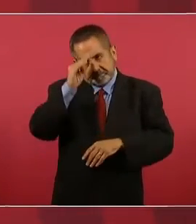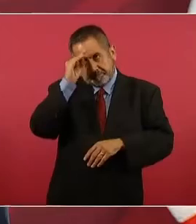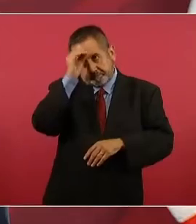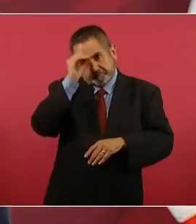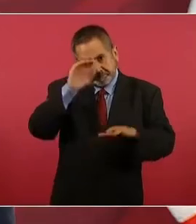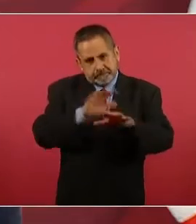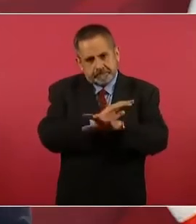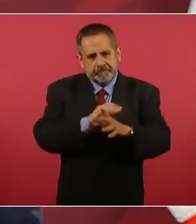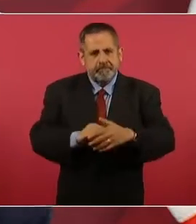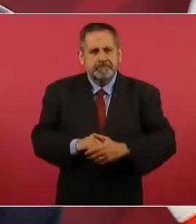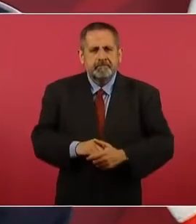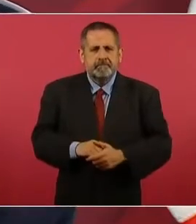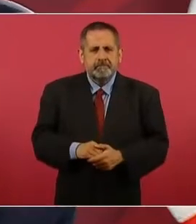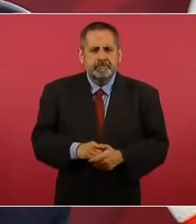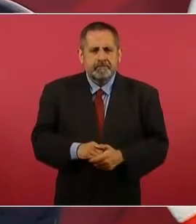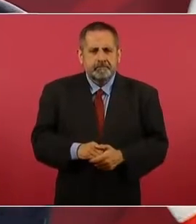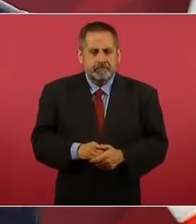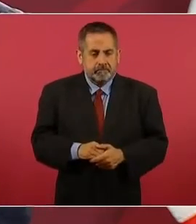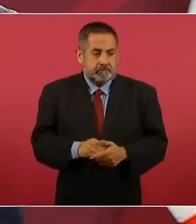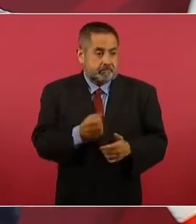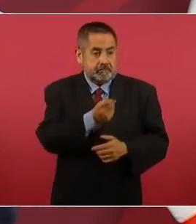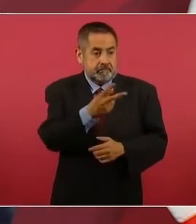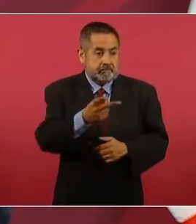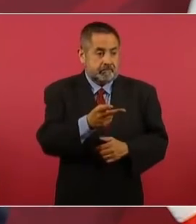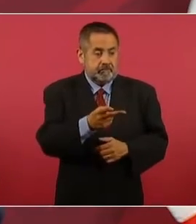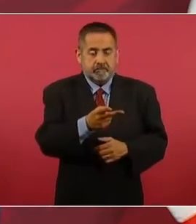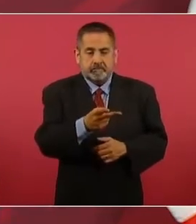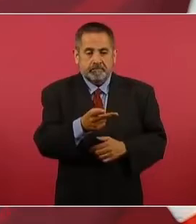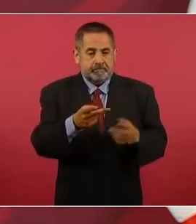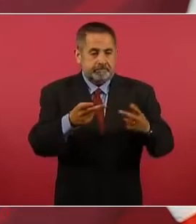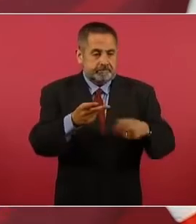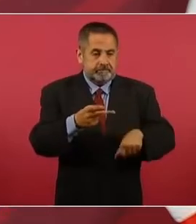Porque hasta las piedras cambian de parecer,